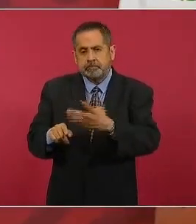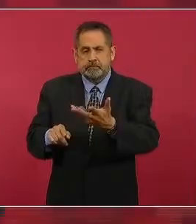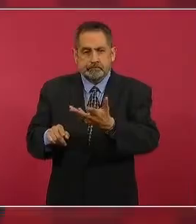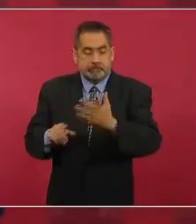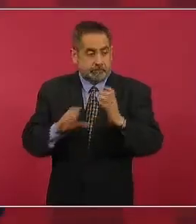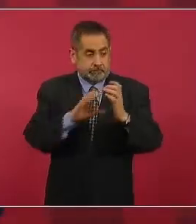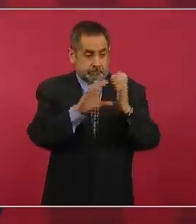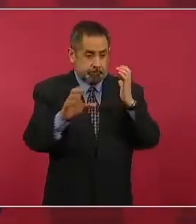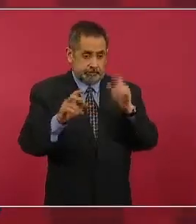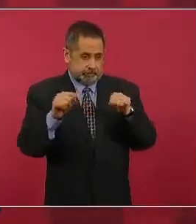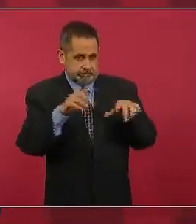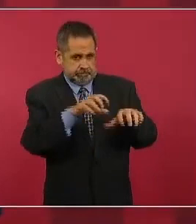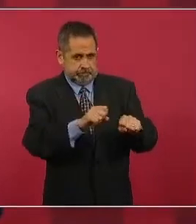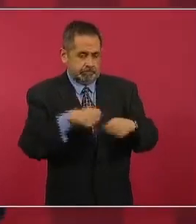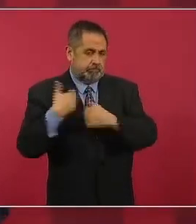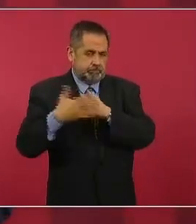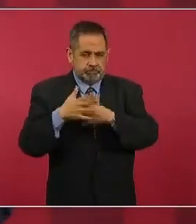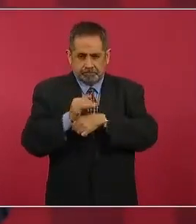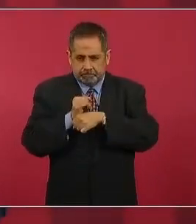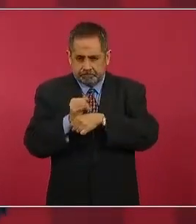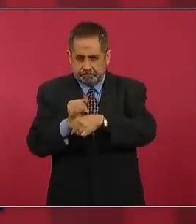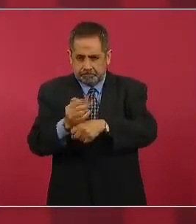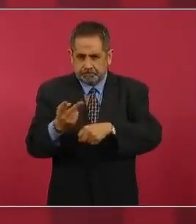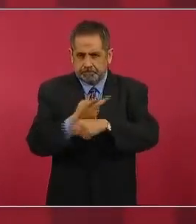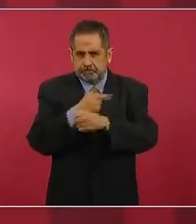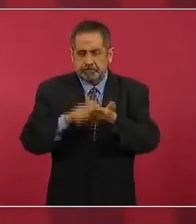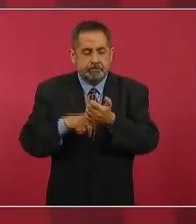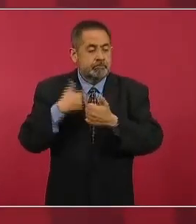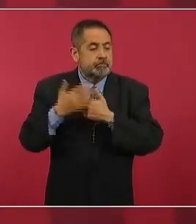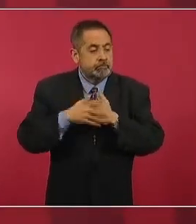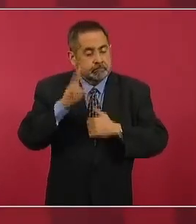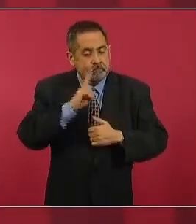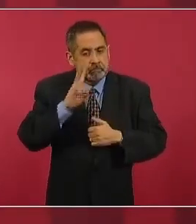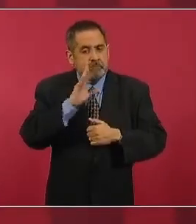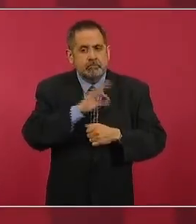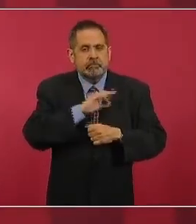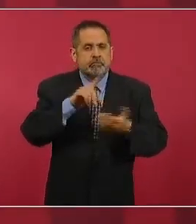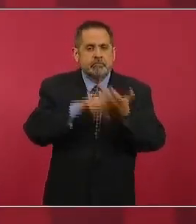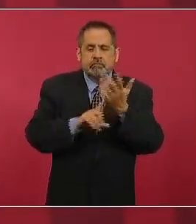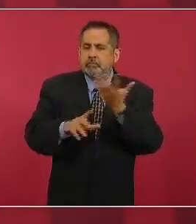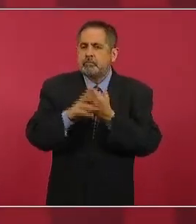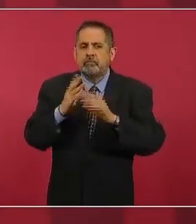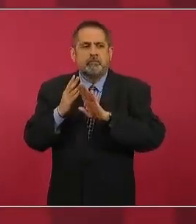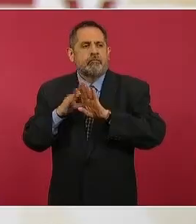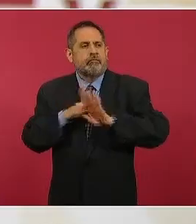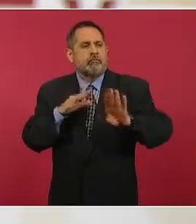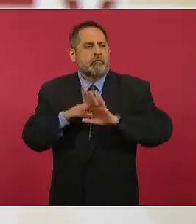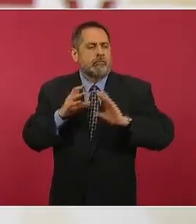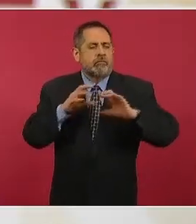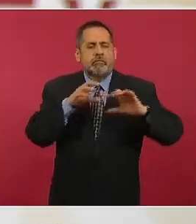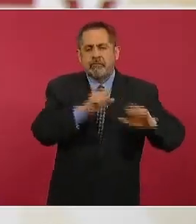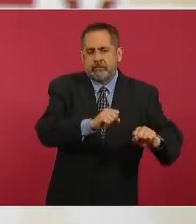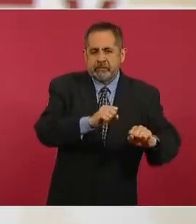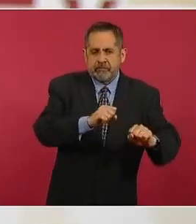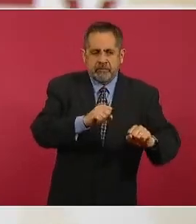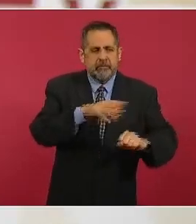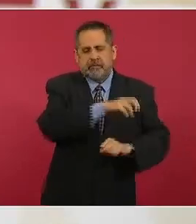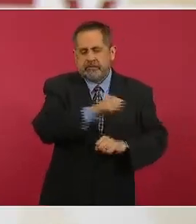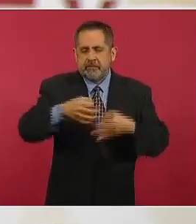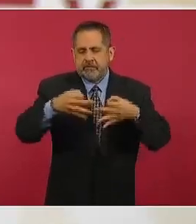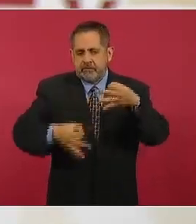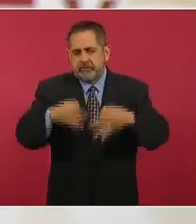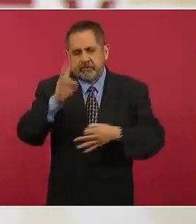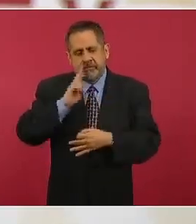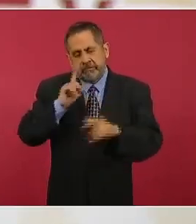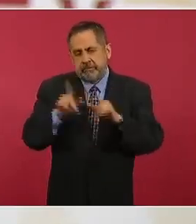el vehículo y se van a hacer las investigaciones como en otros casos de tráfico migrante que se han ya judicializado varios de